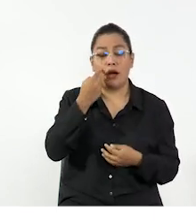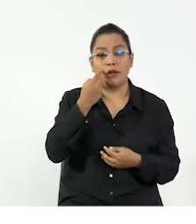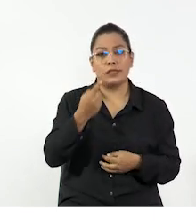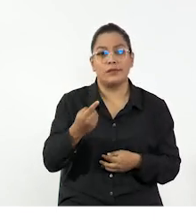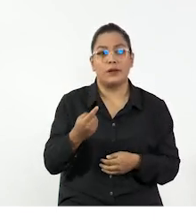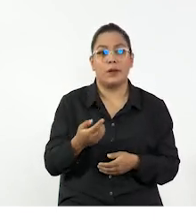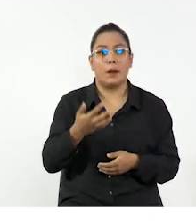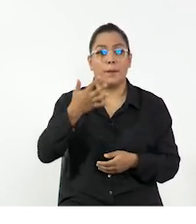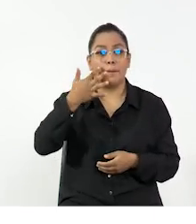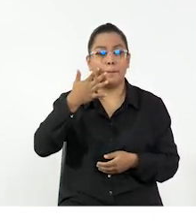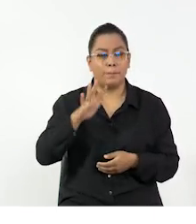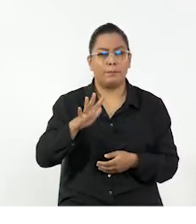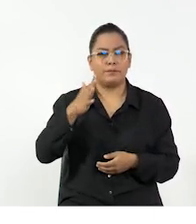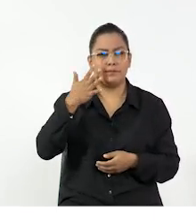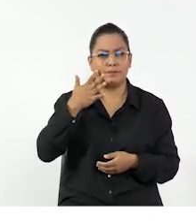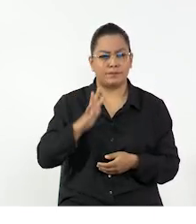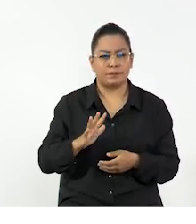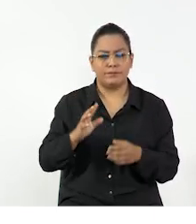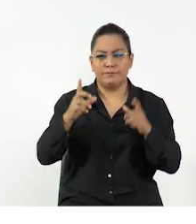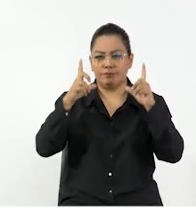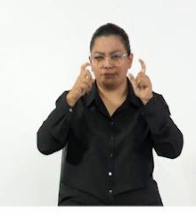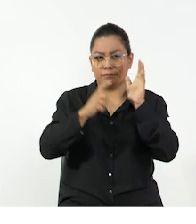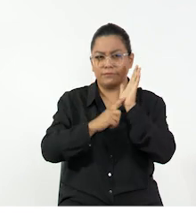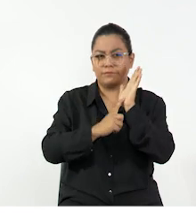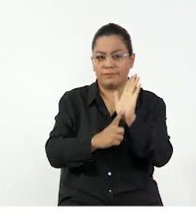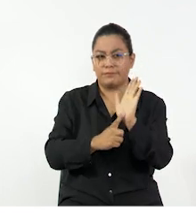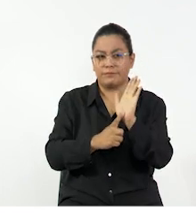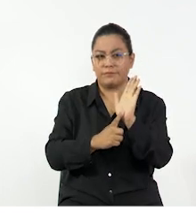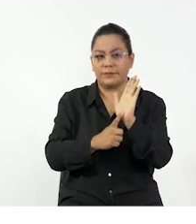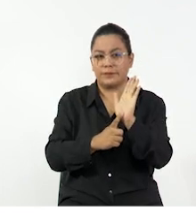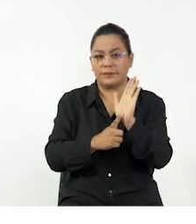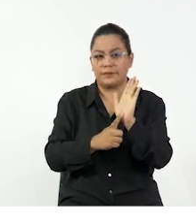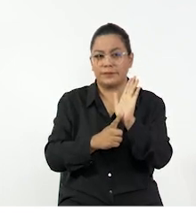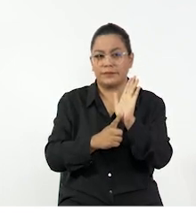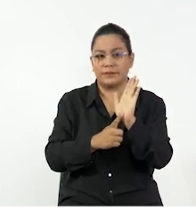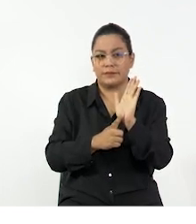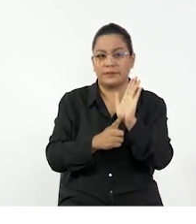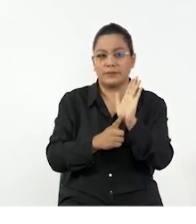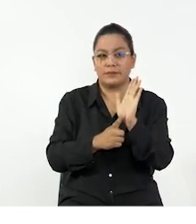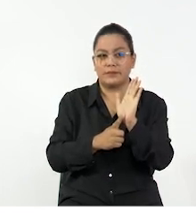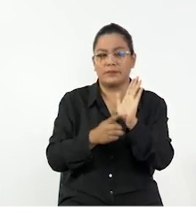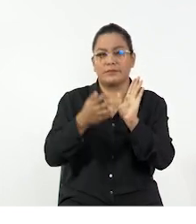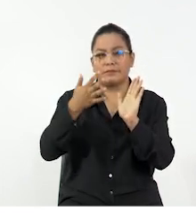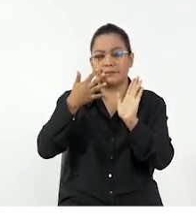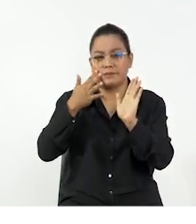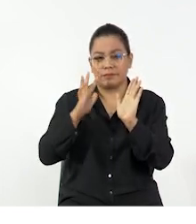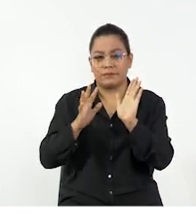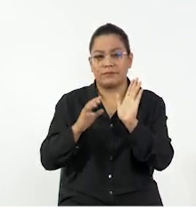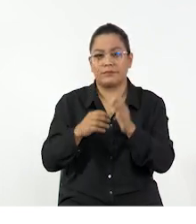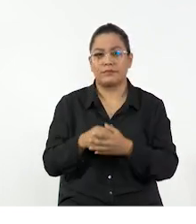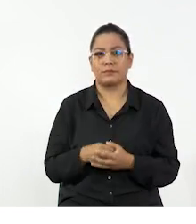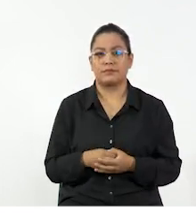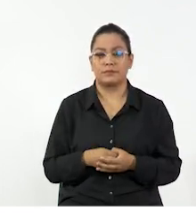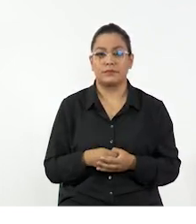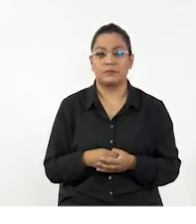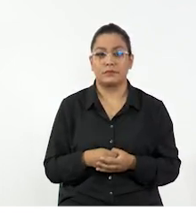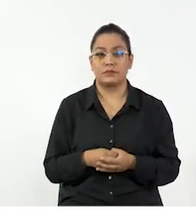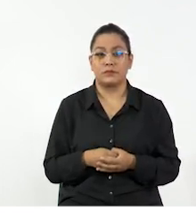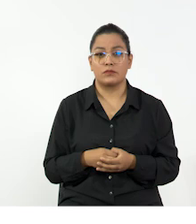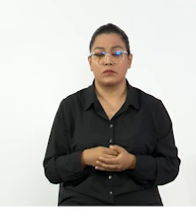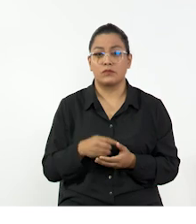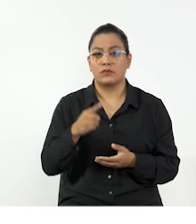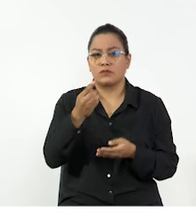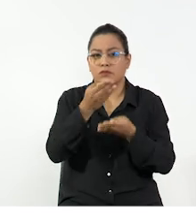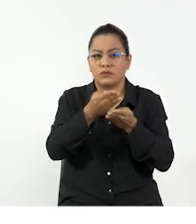las mismas magnitudes? Entre ellas, podemos ver algunos ejemplos en las imágenes que tenemos a continuación. Tenemos, por ejemplo,